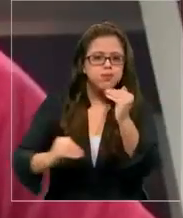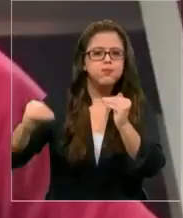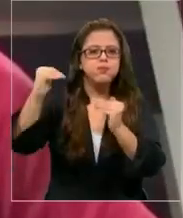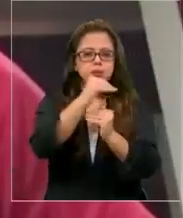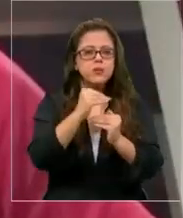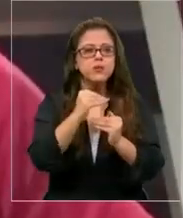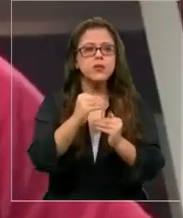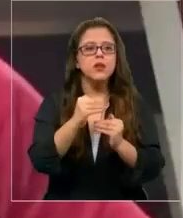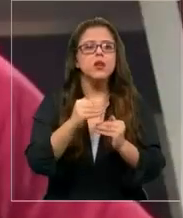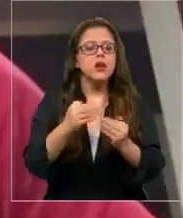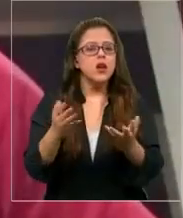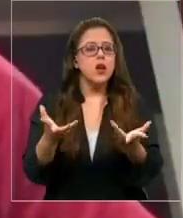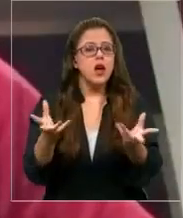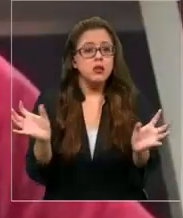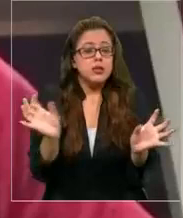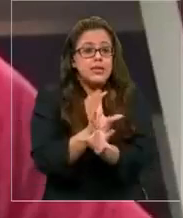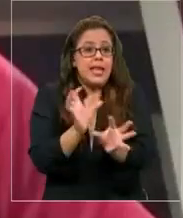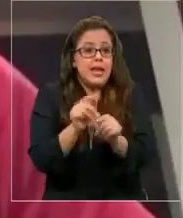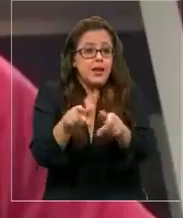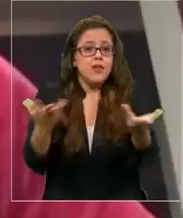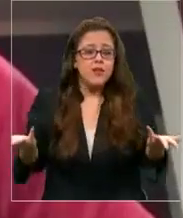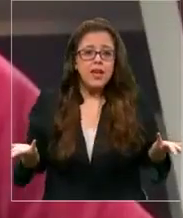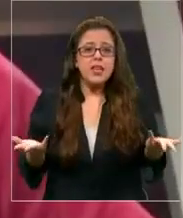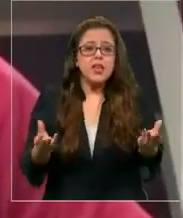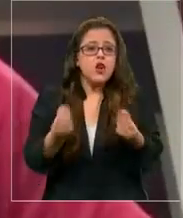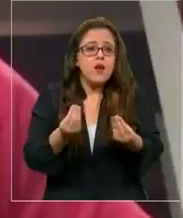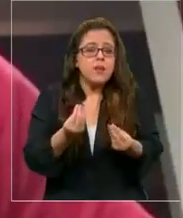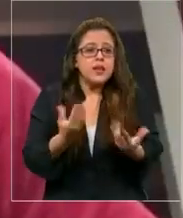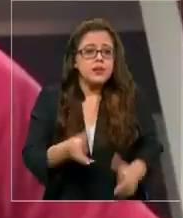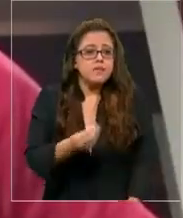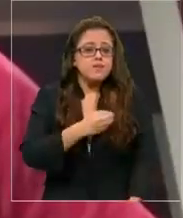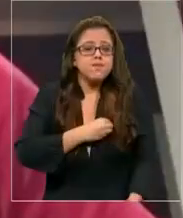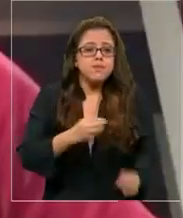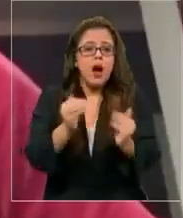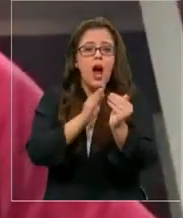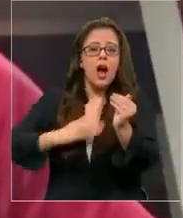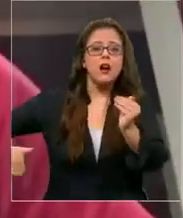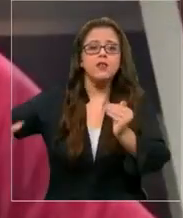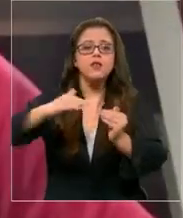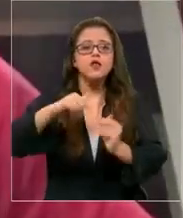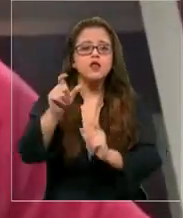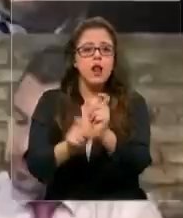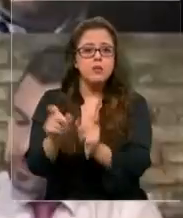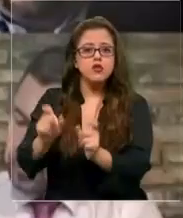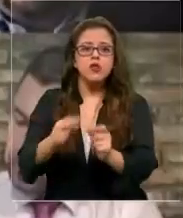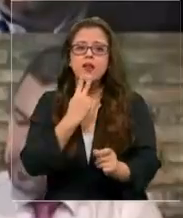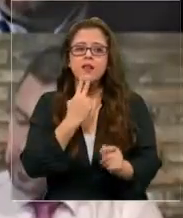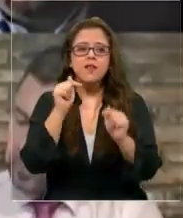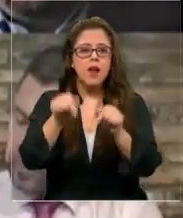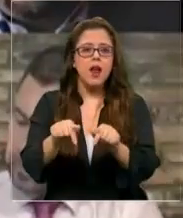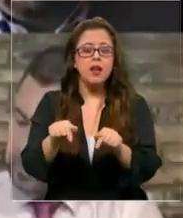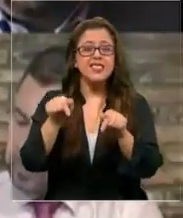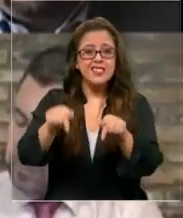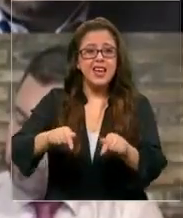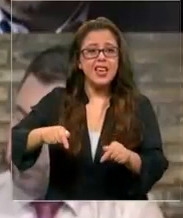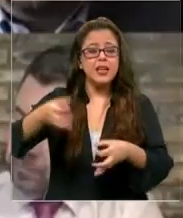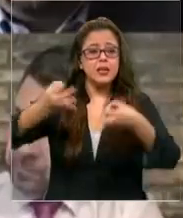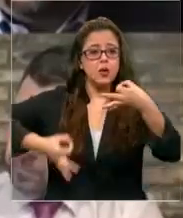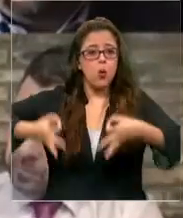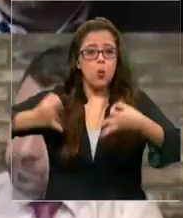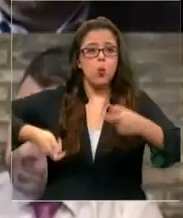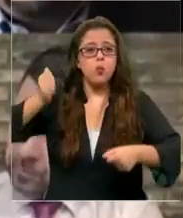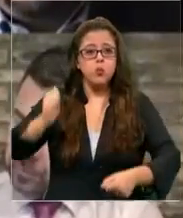sancionando estos terribles hechos que tienen consternados a todos los vecinos y vecinas de la comuna del Tavo. En la audiencia, el